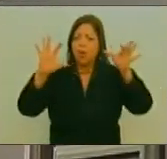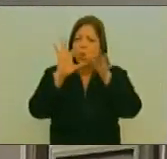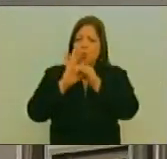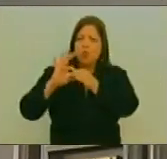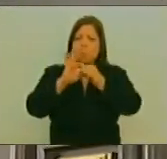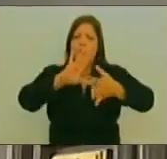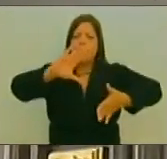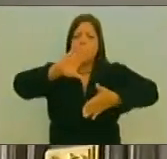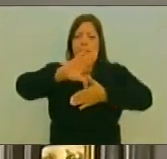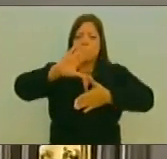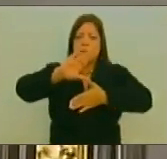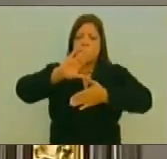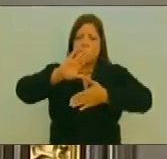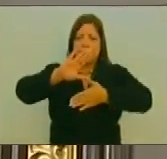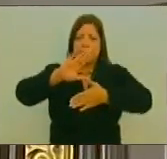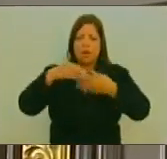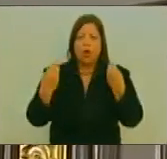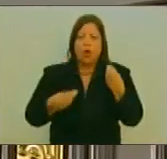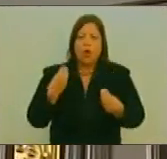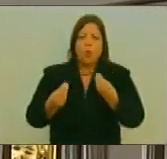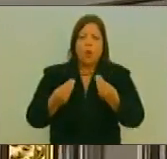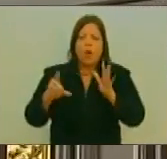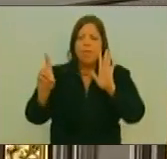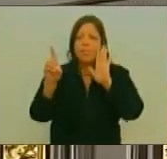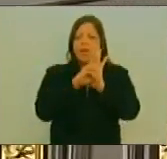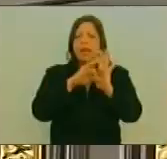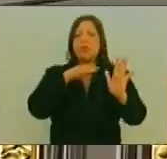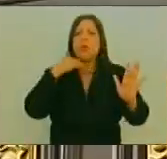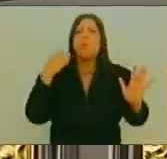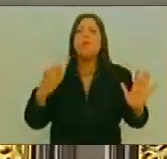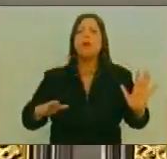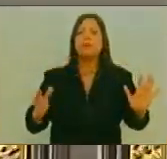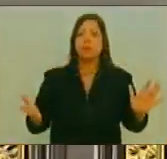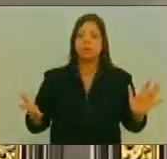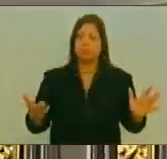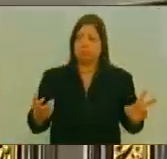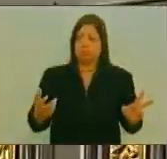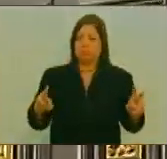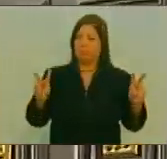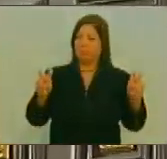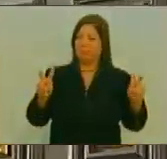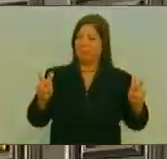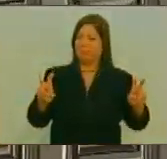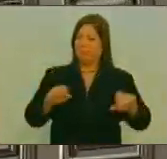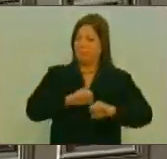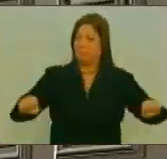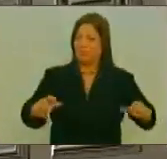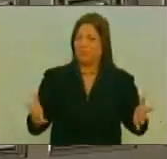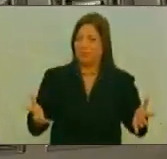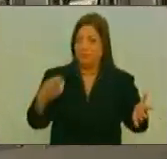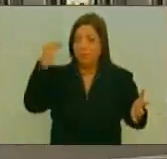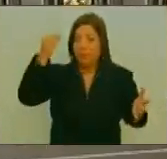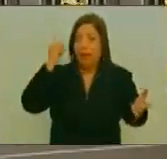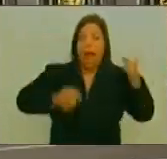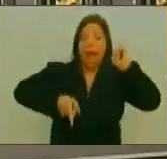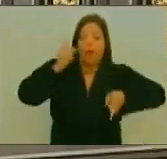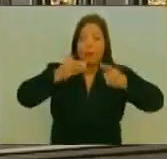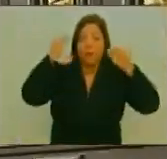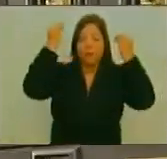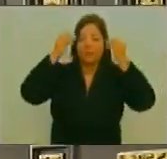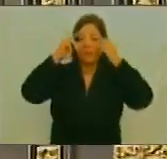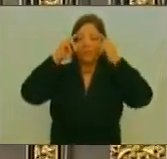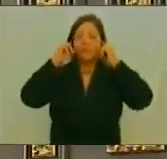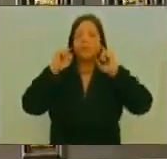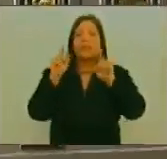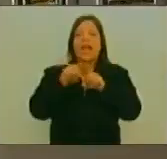América A través De un decreto De esta naturaleza? Oí en estos días A